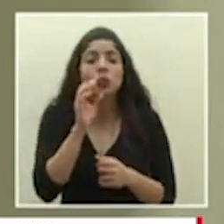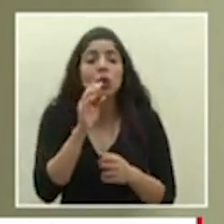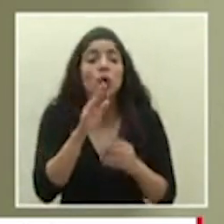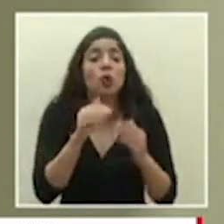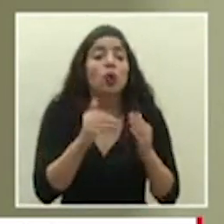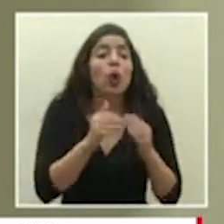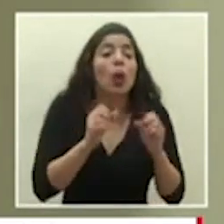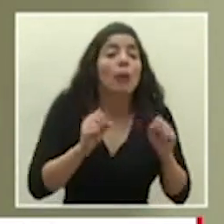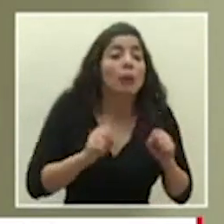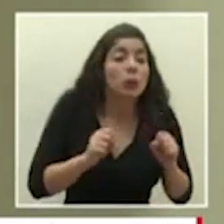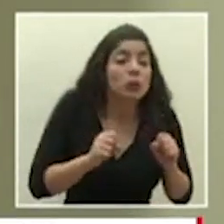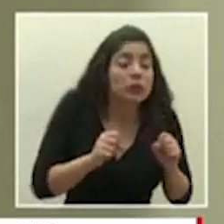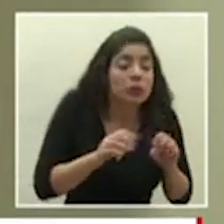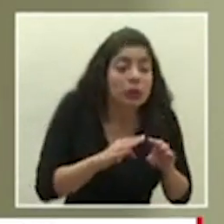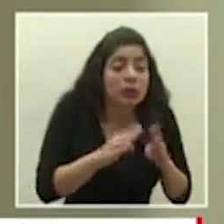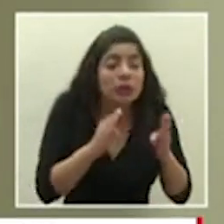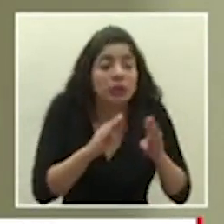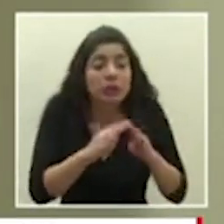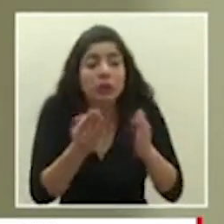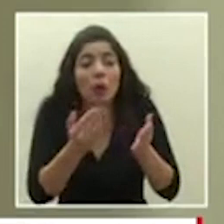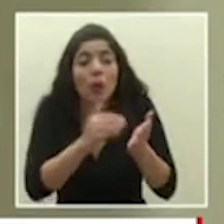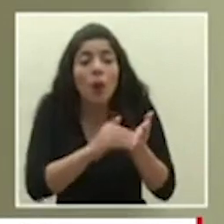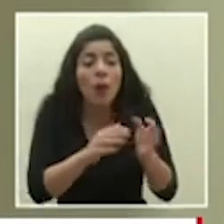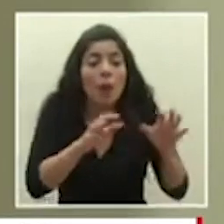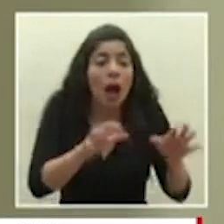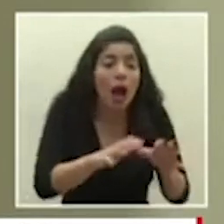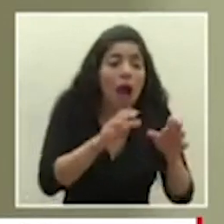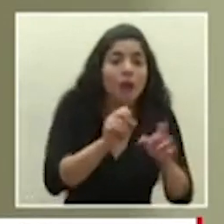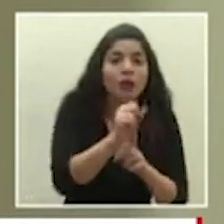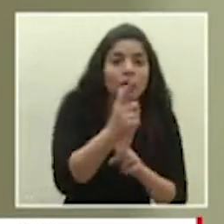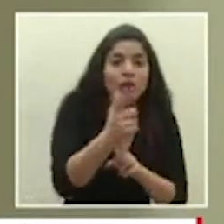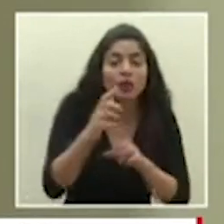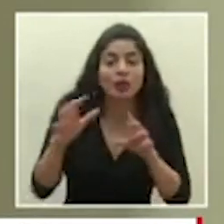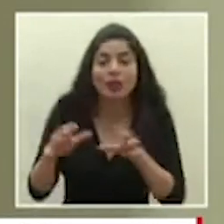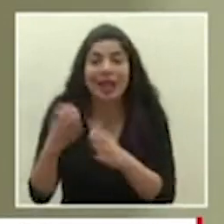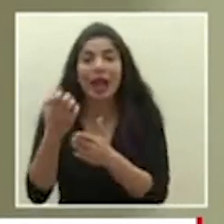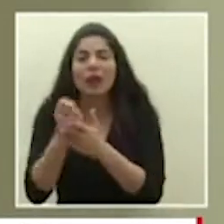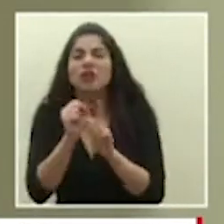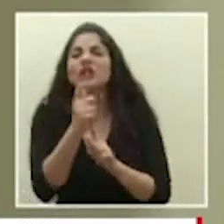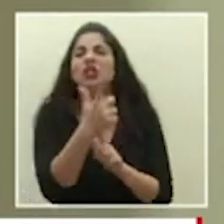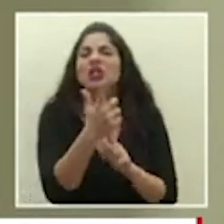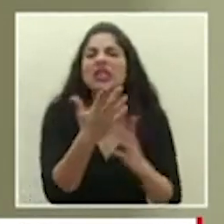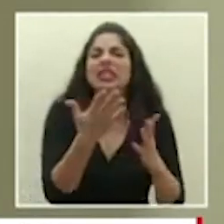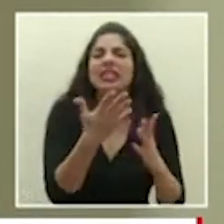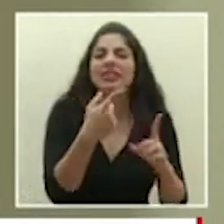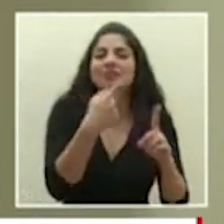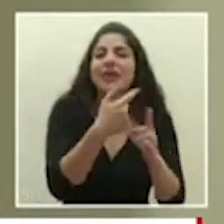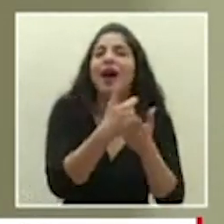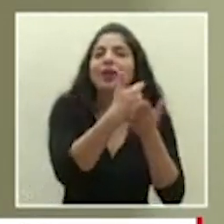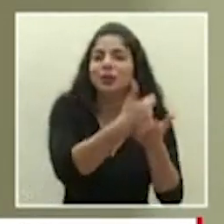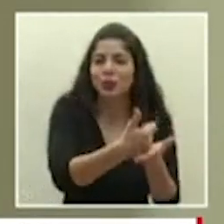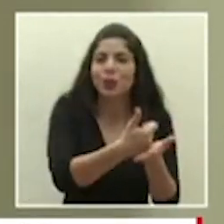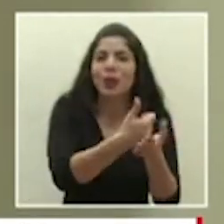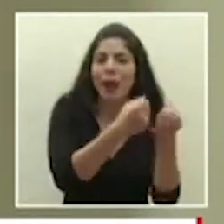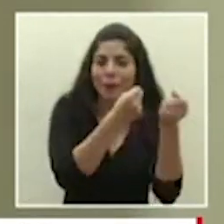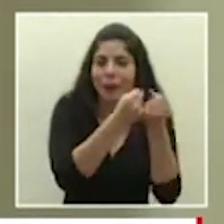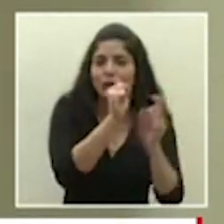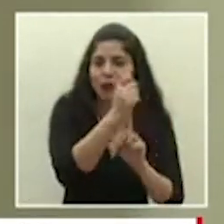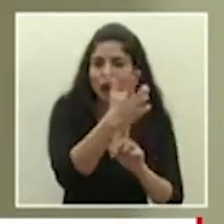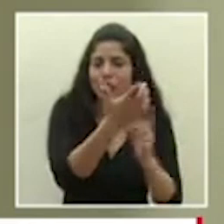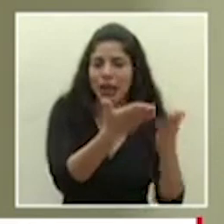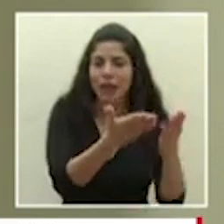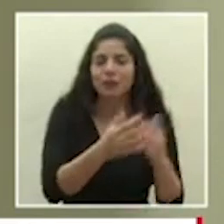posible de las actividades sociales y económicas sociales me refiero sobre todo de ayuda verdad de apoyo social